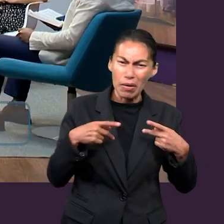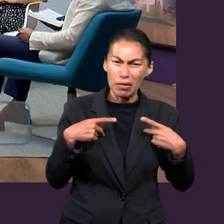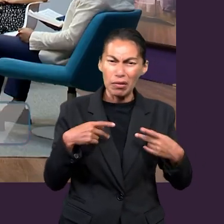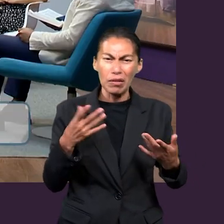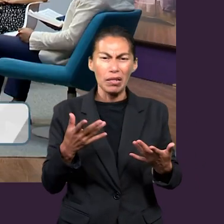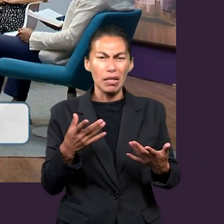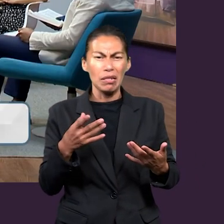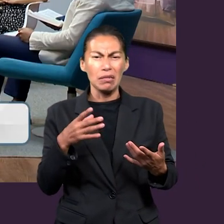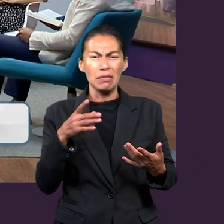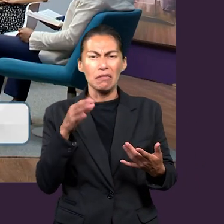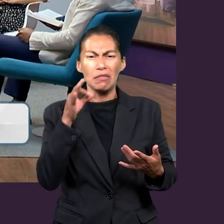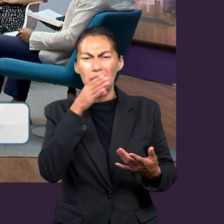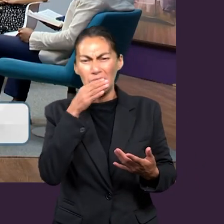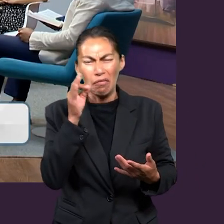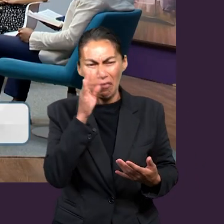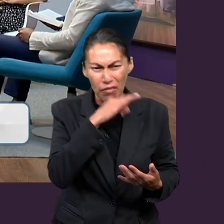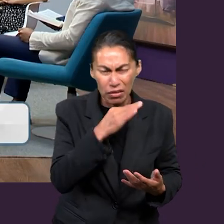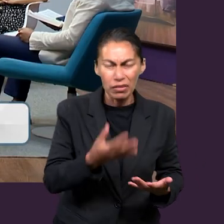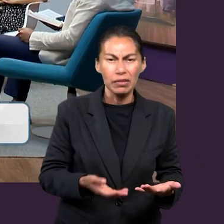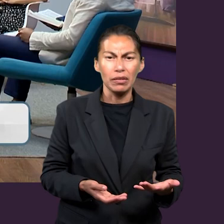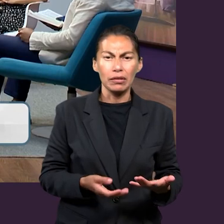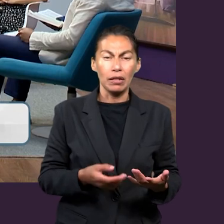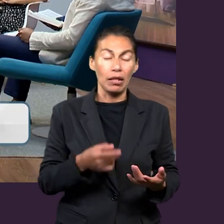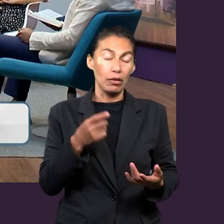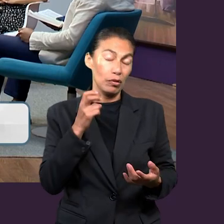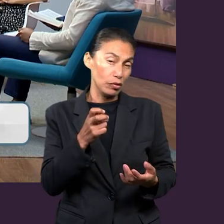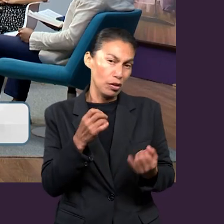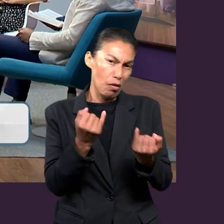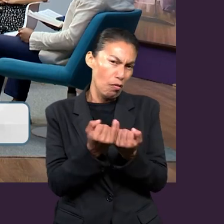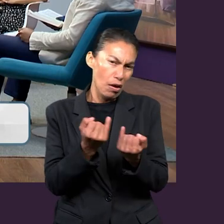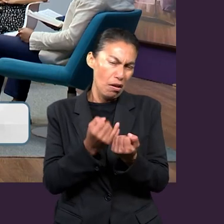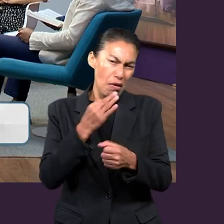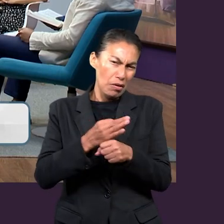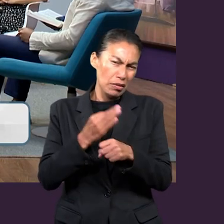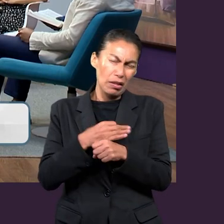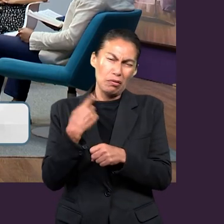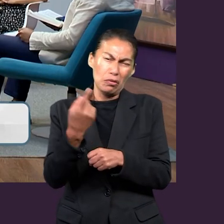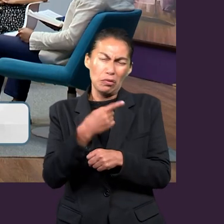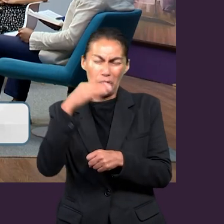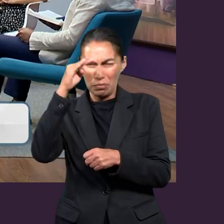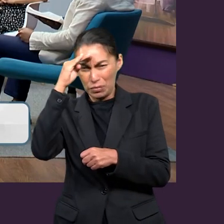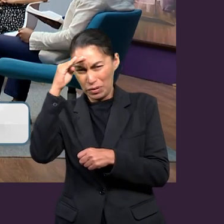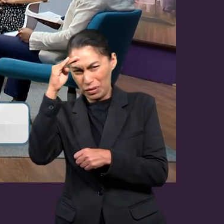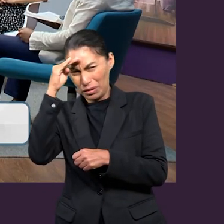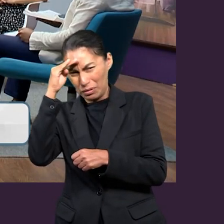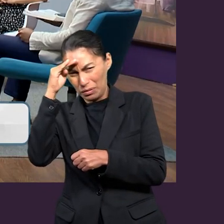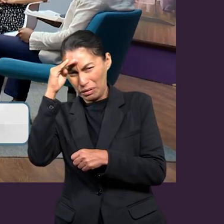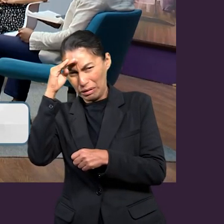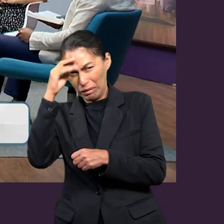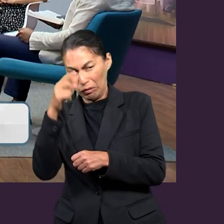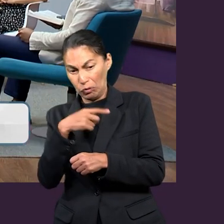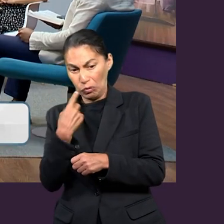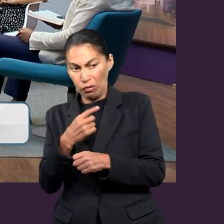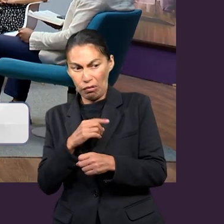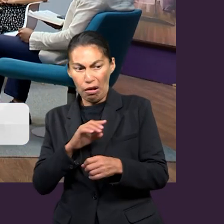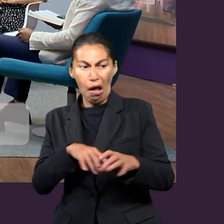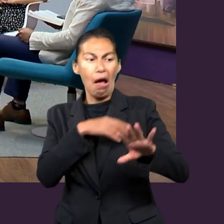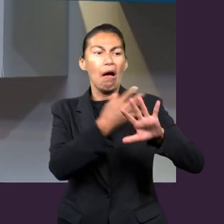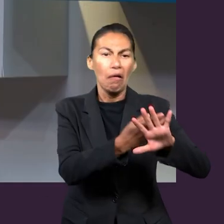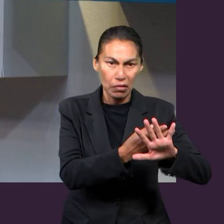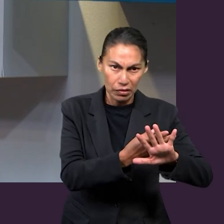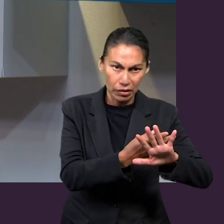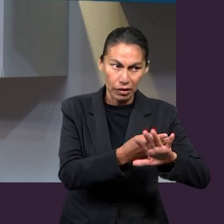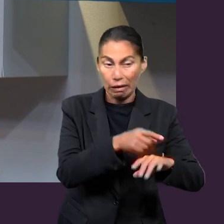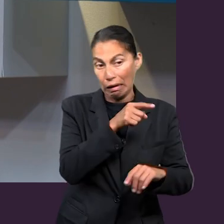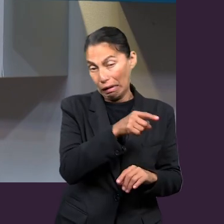lógicamente, como nosotros hoy podemos luchar contra cualquier pensamiento que está en contra de nuestro